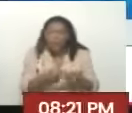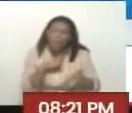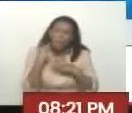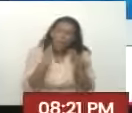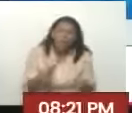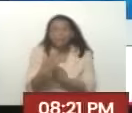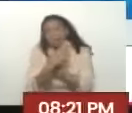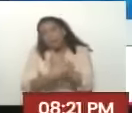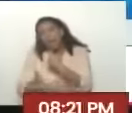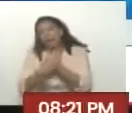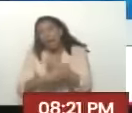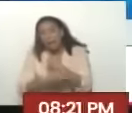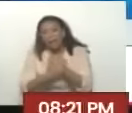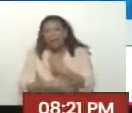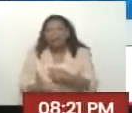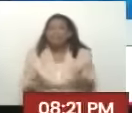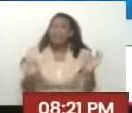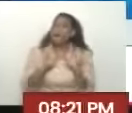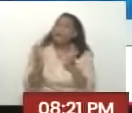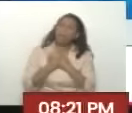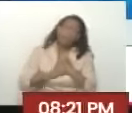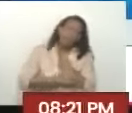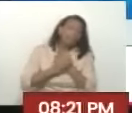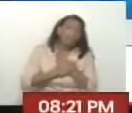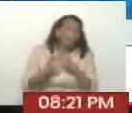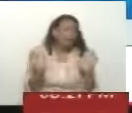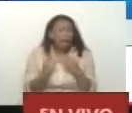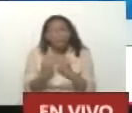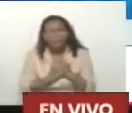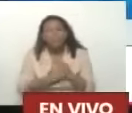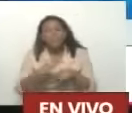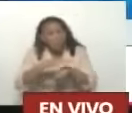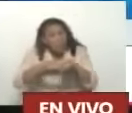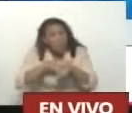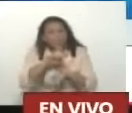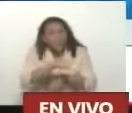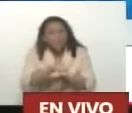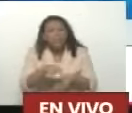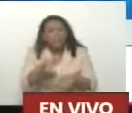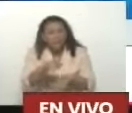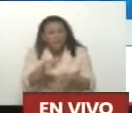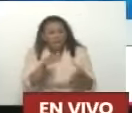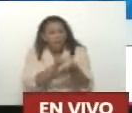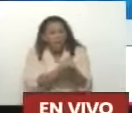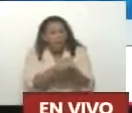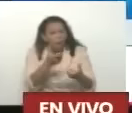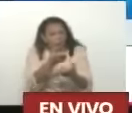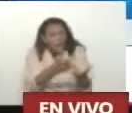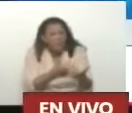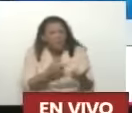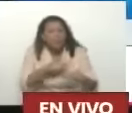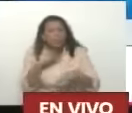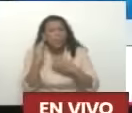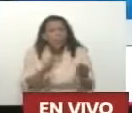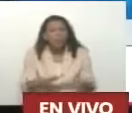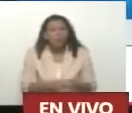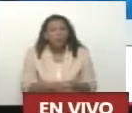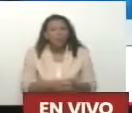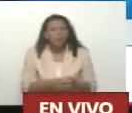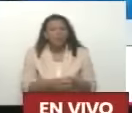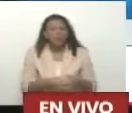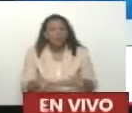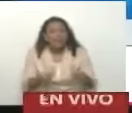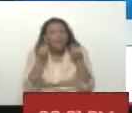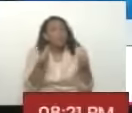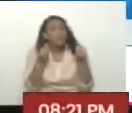condolencias Es que no somos nada Decía Disculpe Que era usted De lo chizo No le estoy diciendo Que no